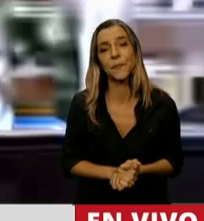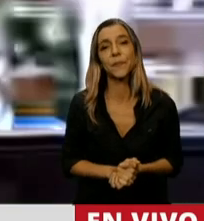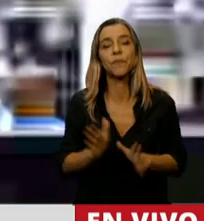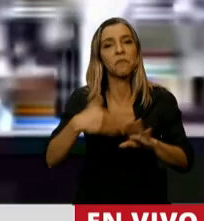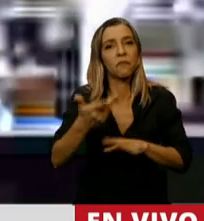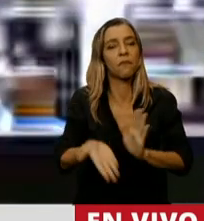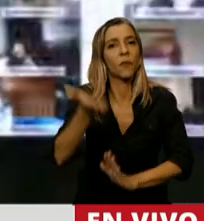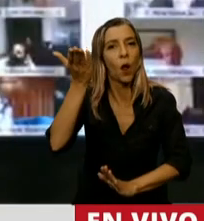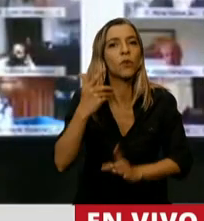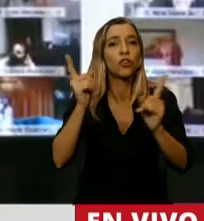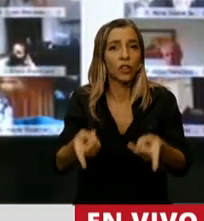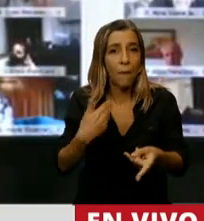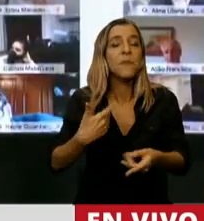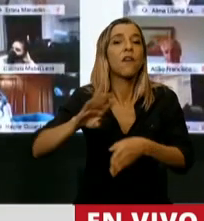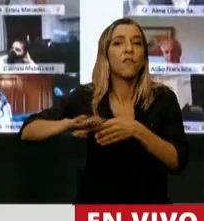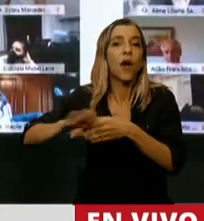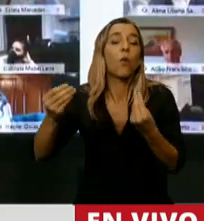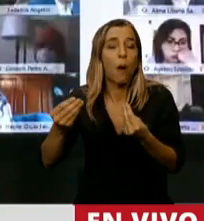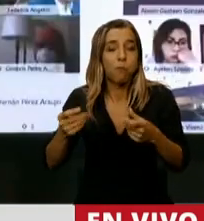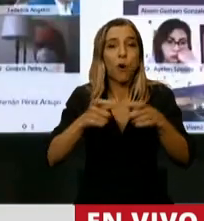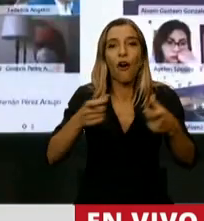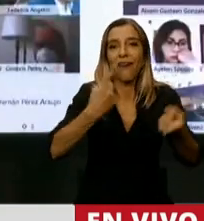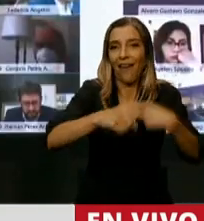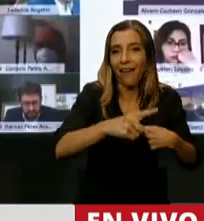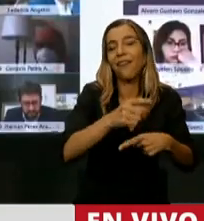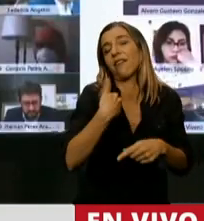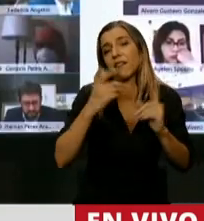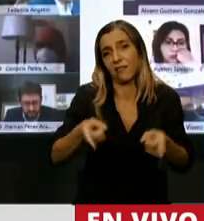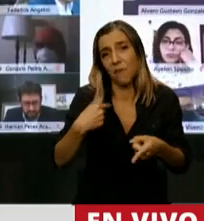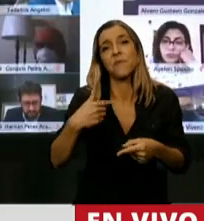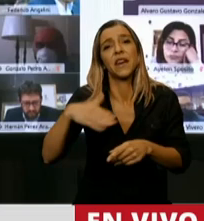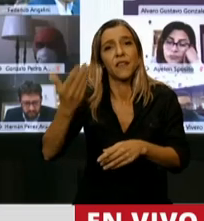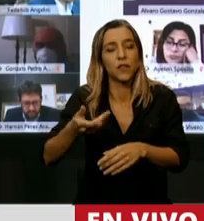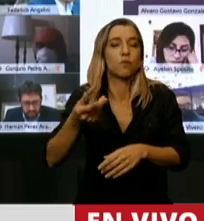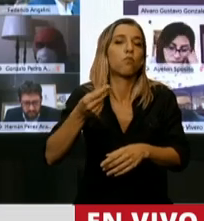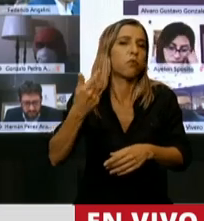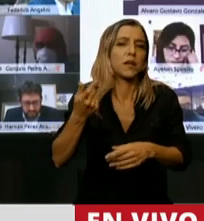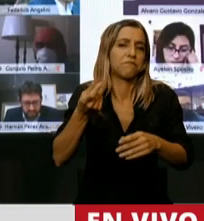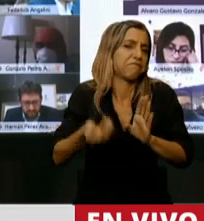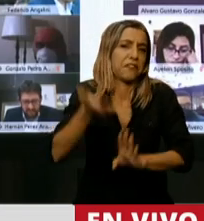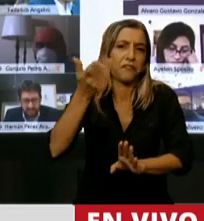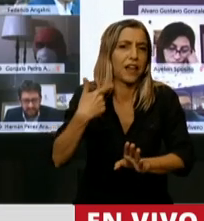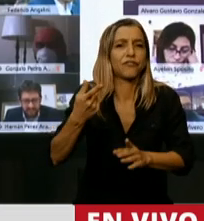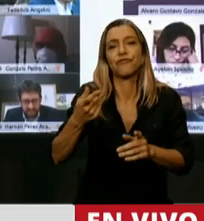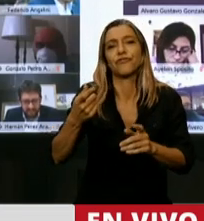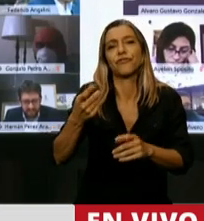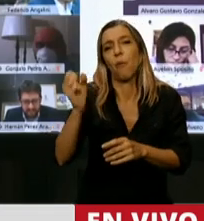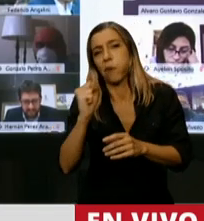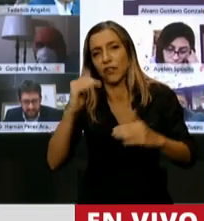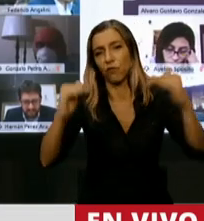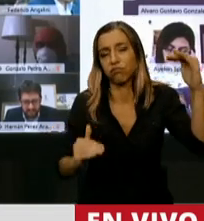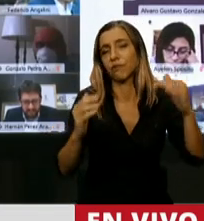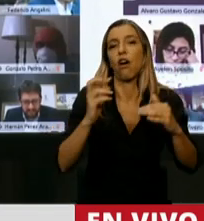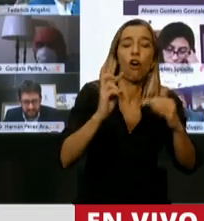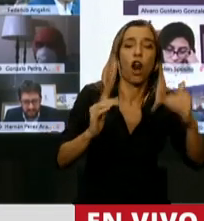Después aumentó la deuda por el canje, 4.000 millones de dólares y cambios en la evaluación, menos 3.000 que bajaron la deuda. O sea, un redondeo